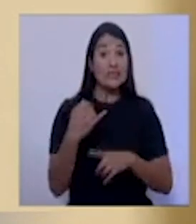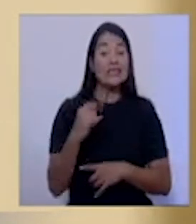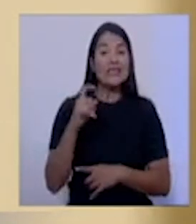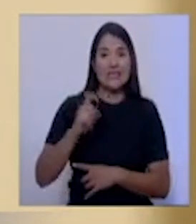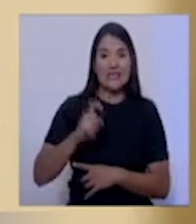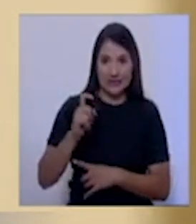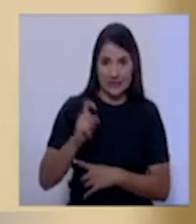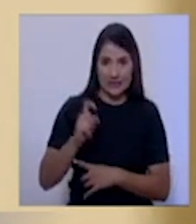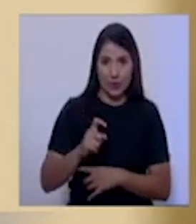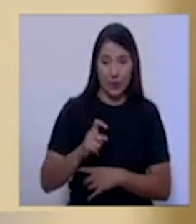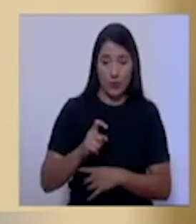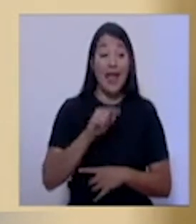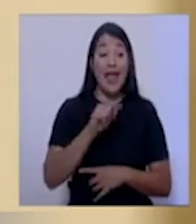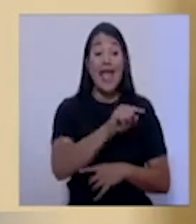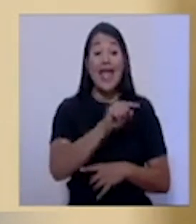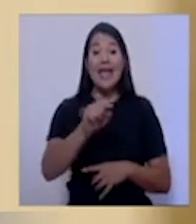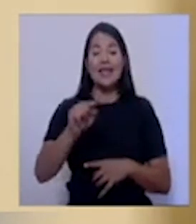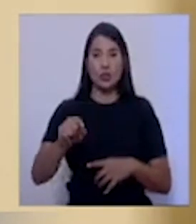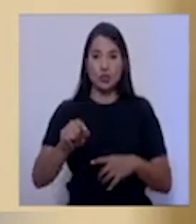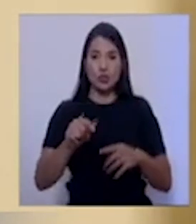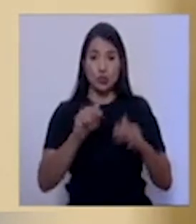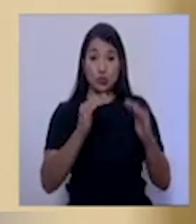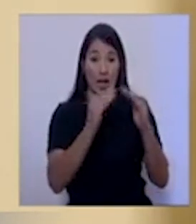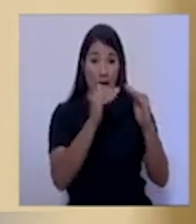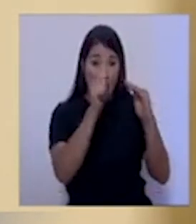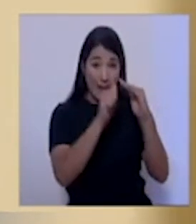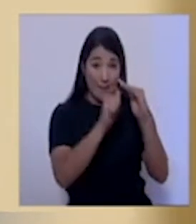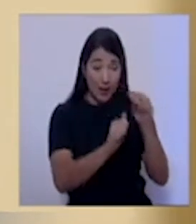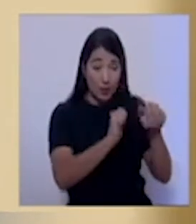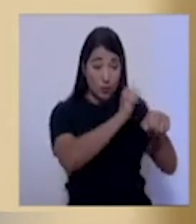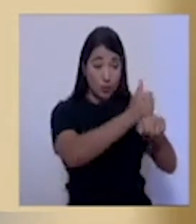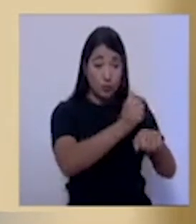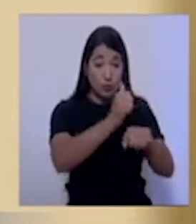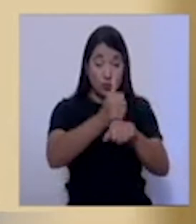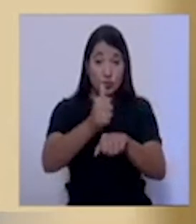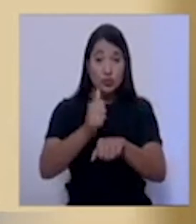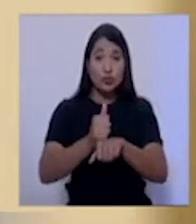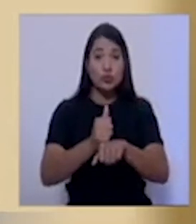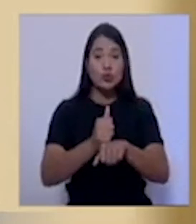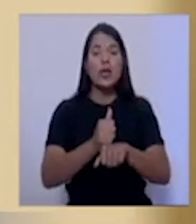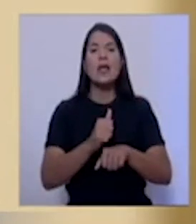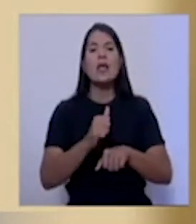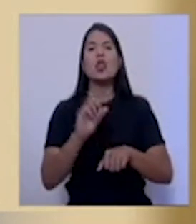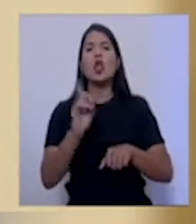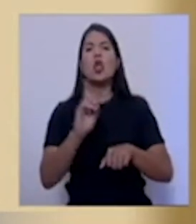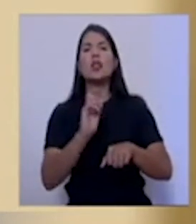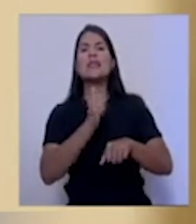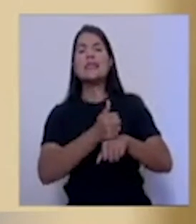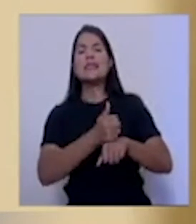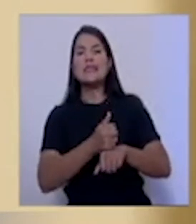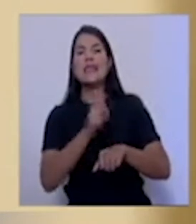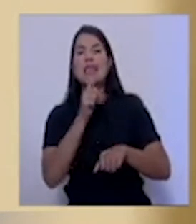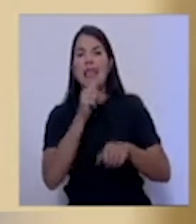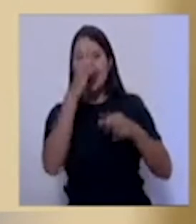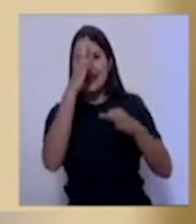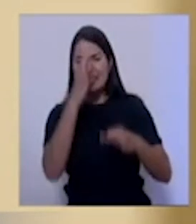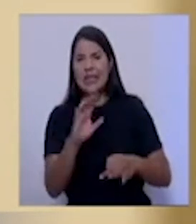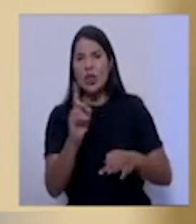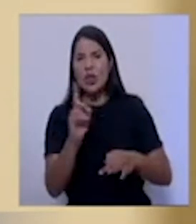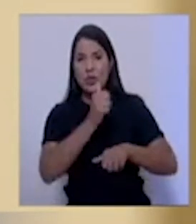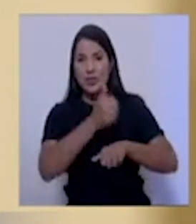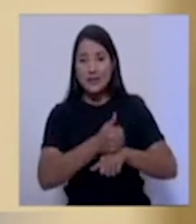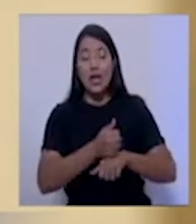albergues se han evaluado no sólo por personal del Comité Municipal de Emergencias, sino personal del Ministerio de Salud de la misma Caja